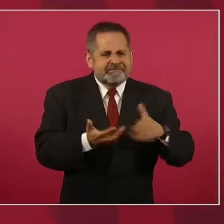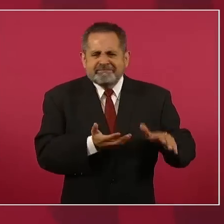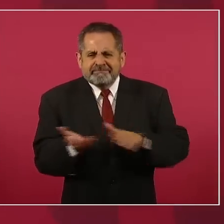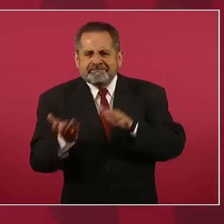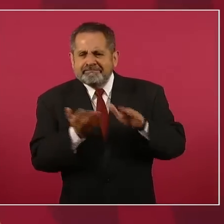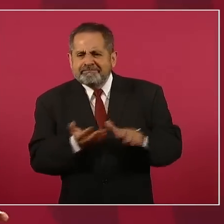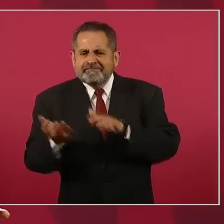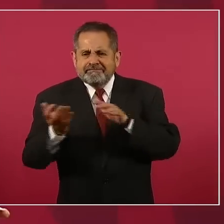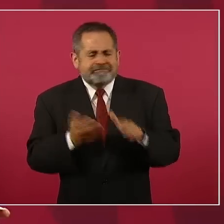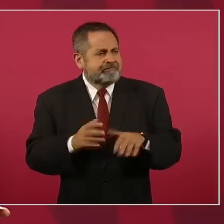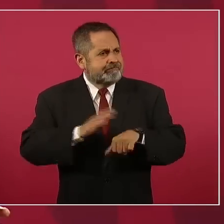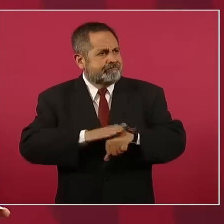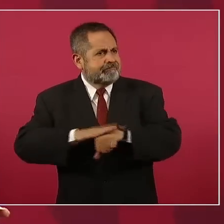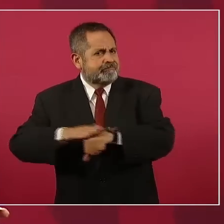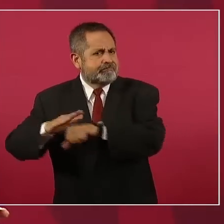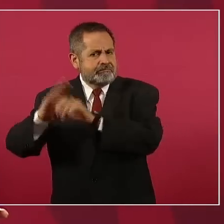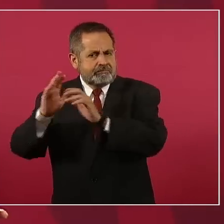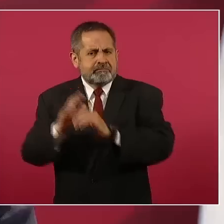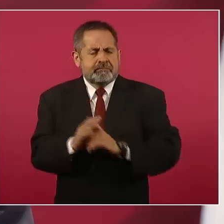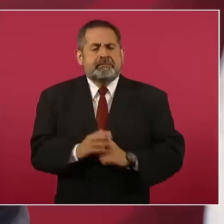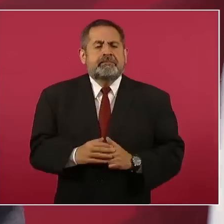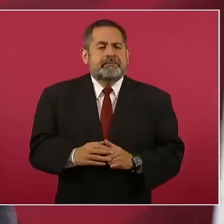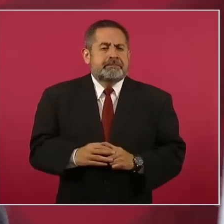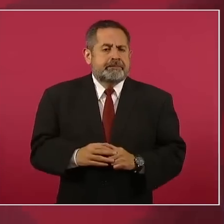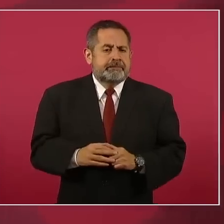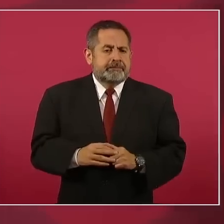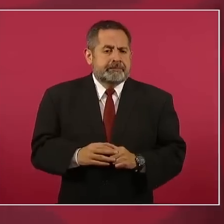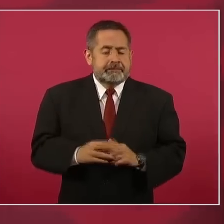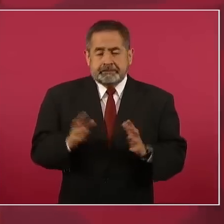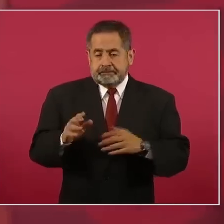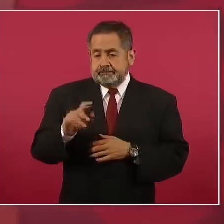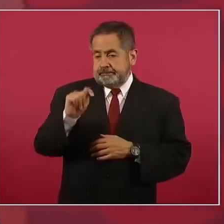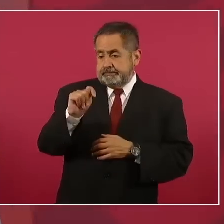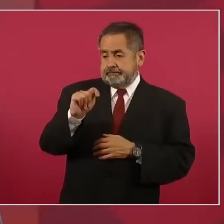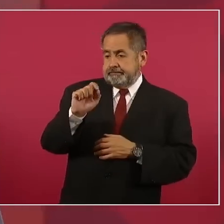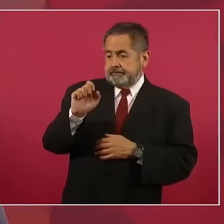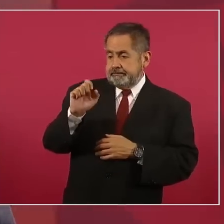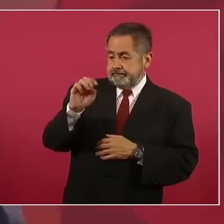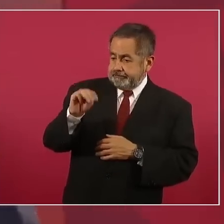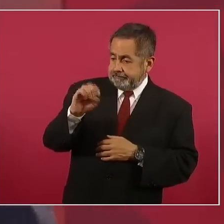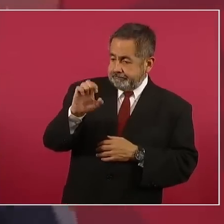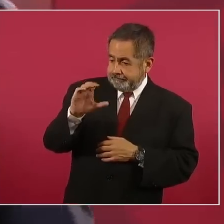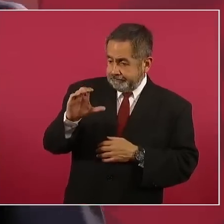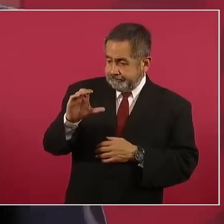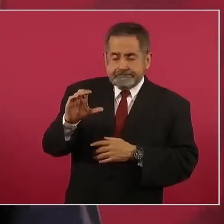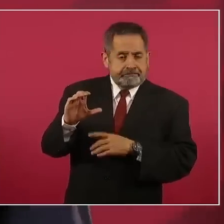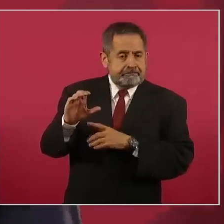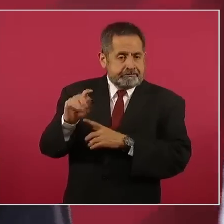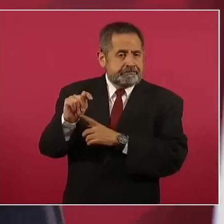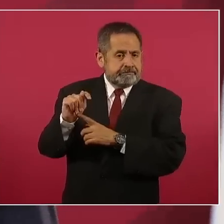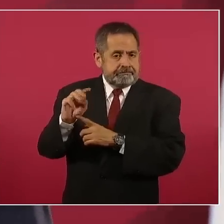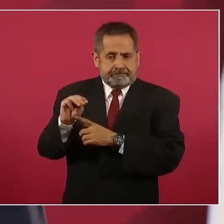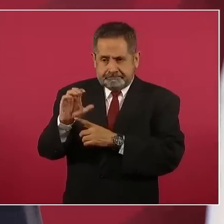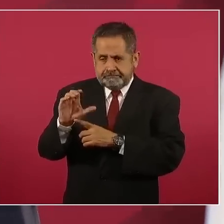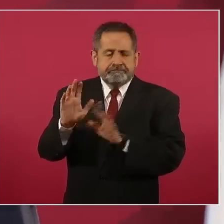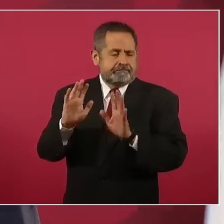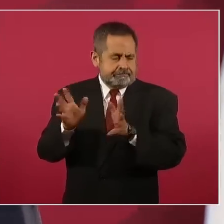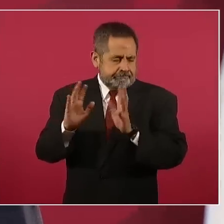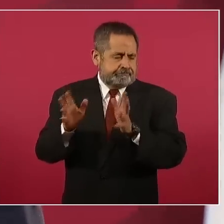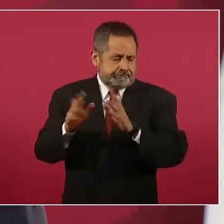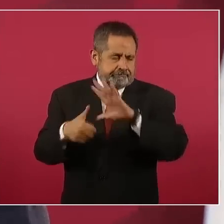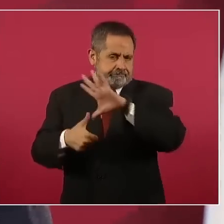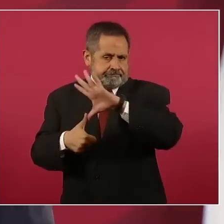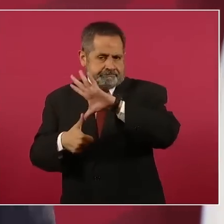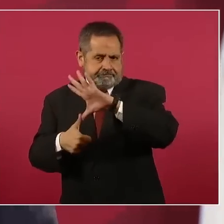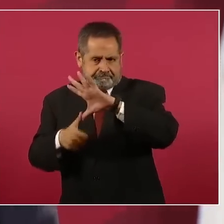Y aún cuando ya existe el tratado de América del Norte,